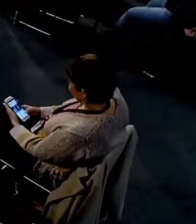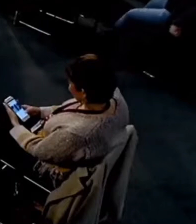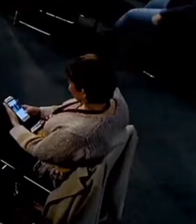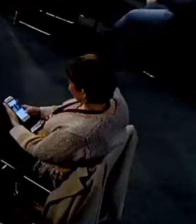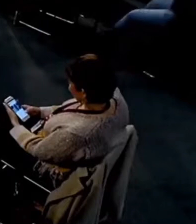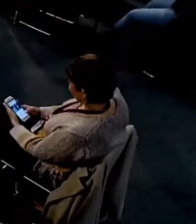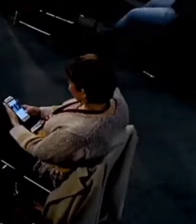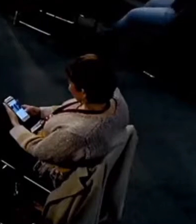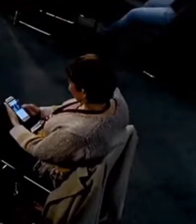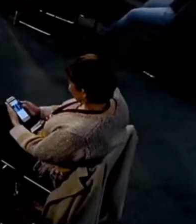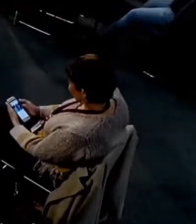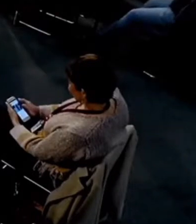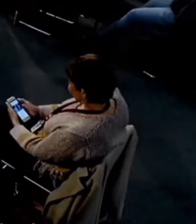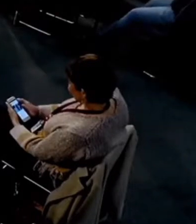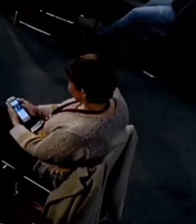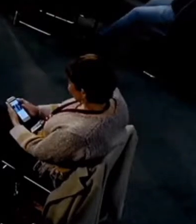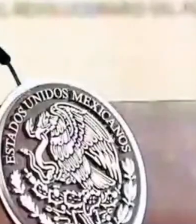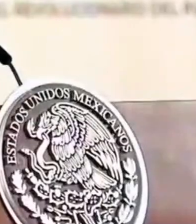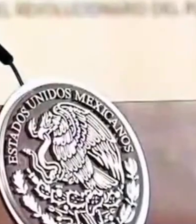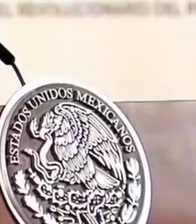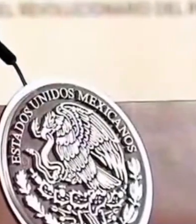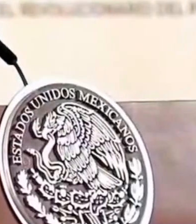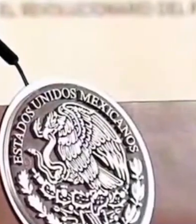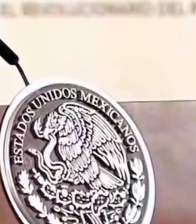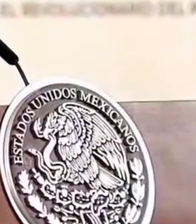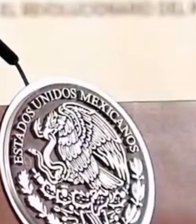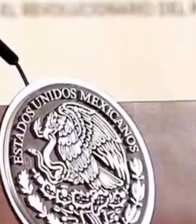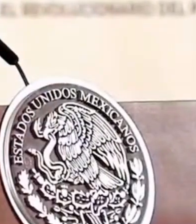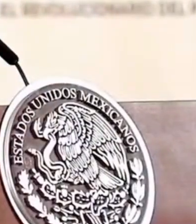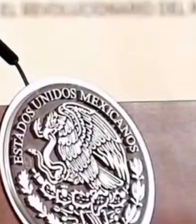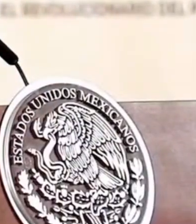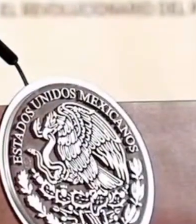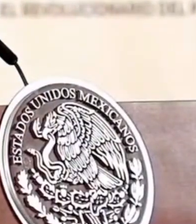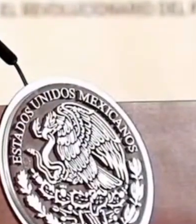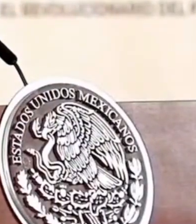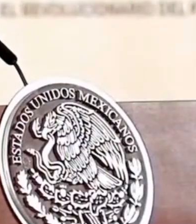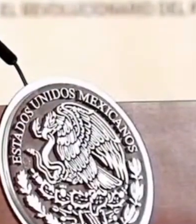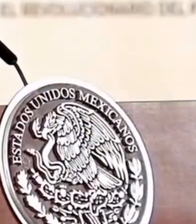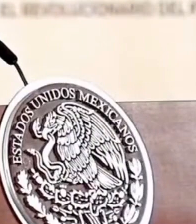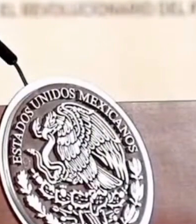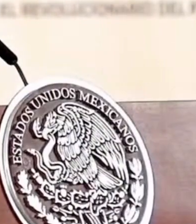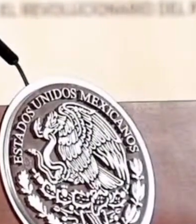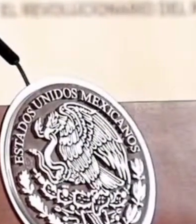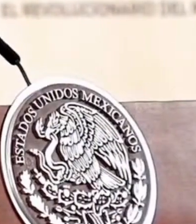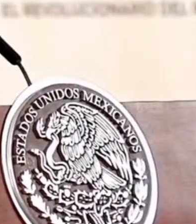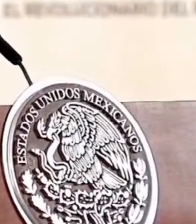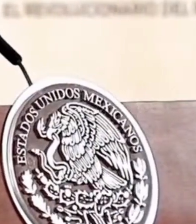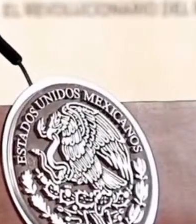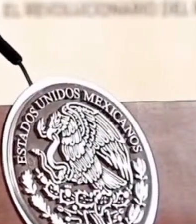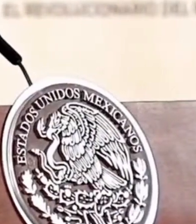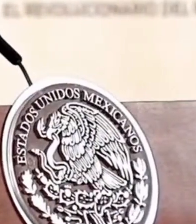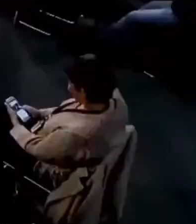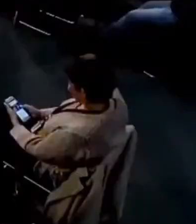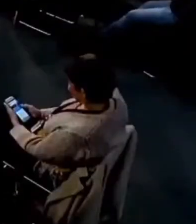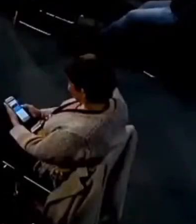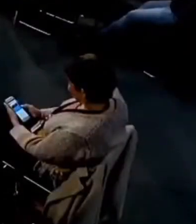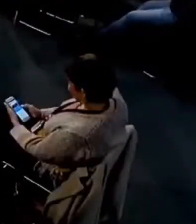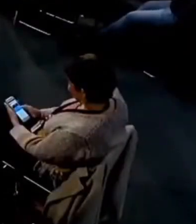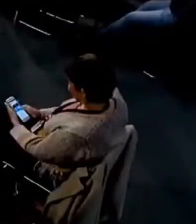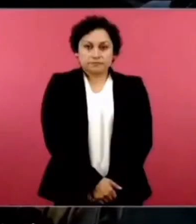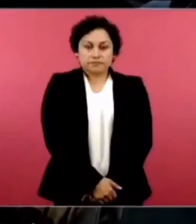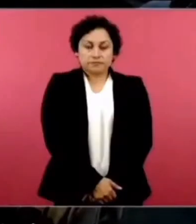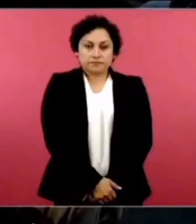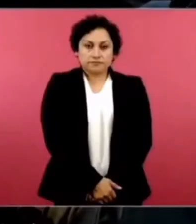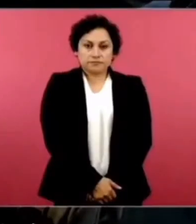de pesos. Tampoco lo acaban de construir, no lo han acabado de Sí, sí. Y tenían contemplado cerrar